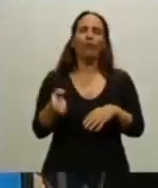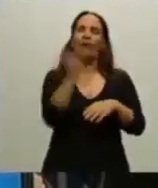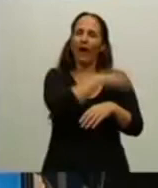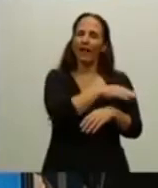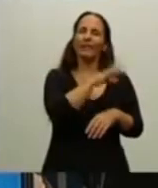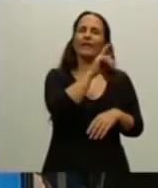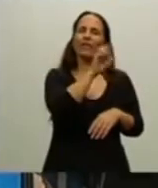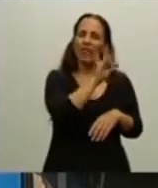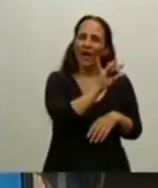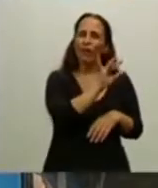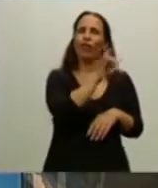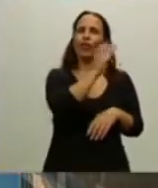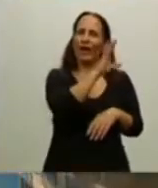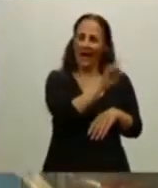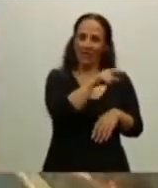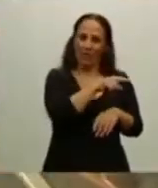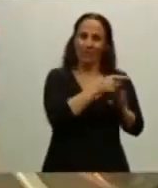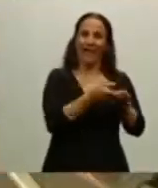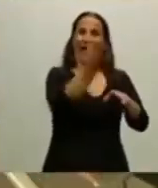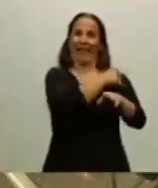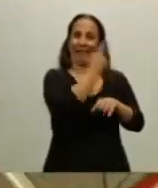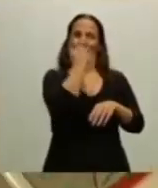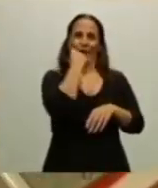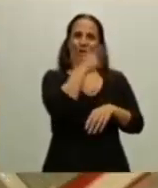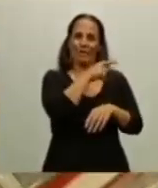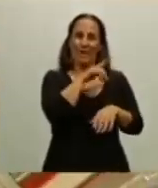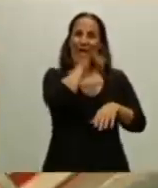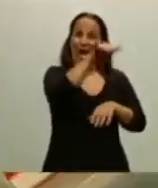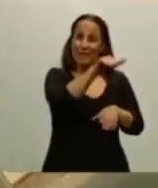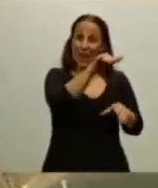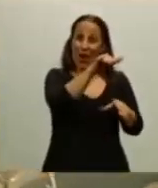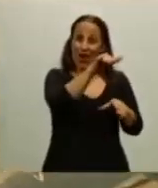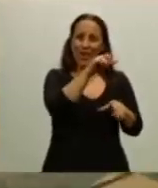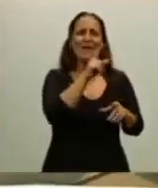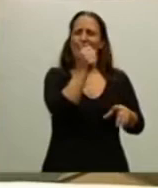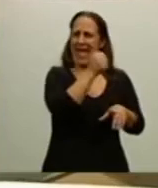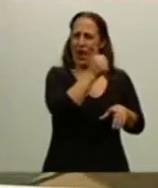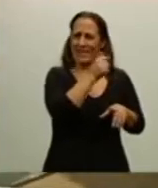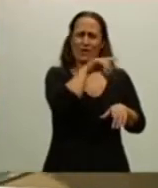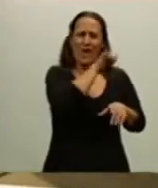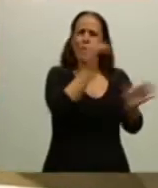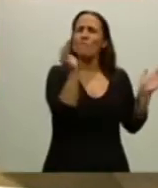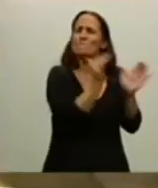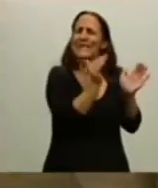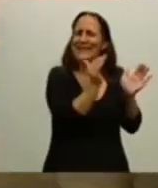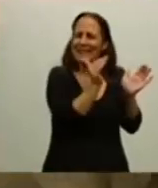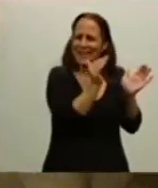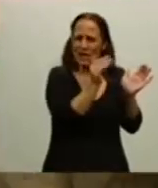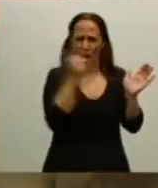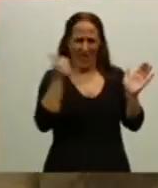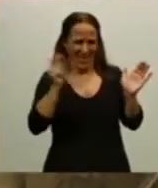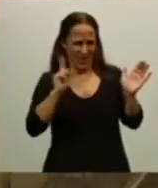habido otro argentino que en ese pequeño avión, ya no de Aerolíneas Argentinas, en ese pequeño avión